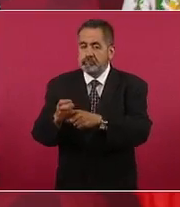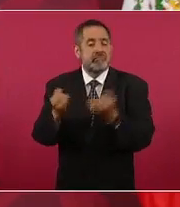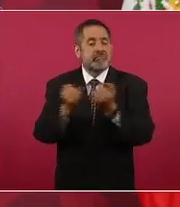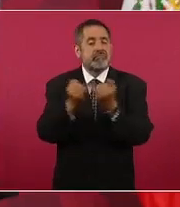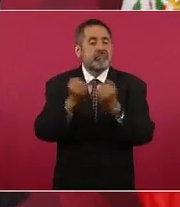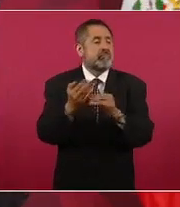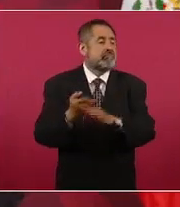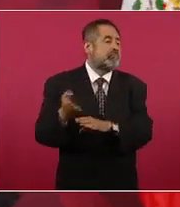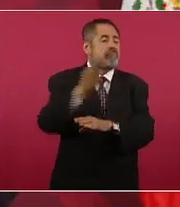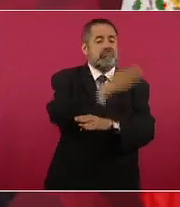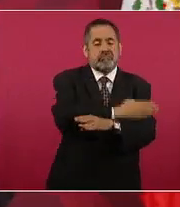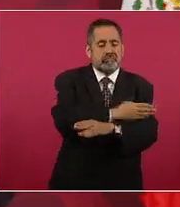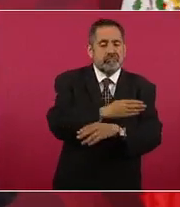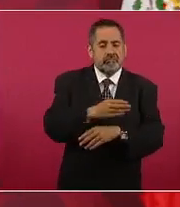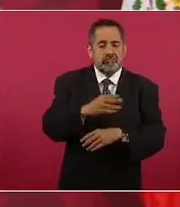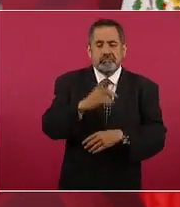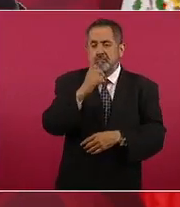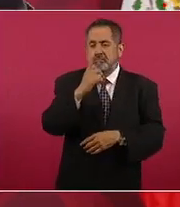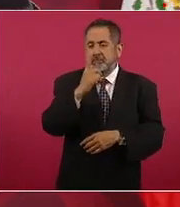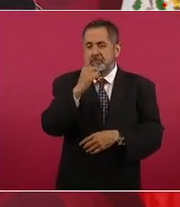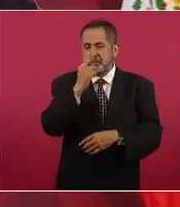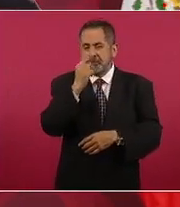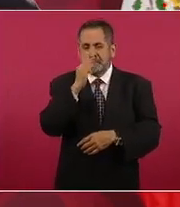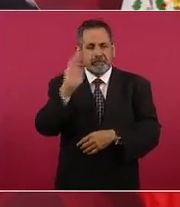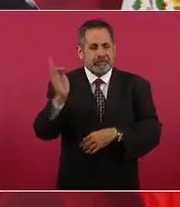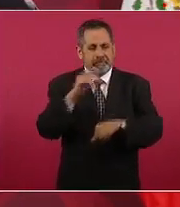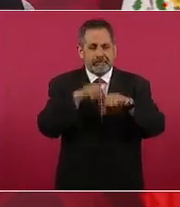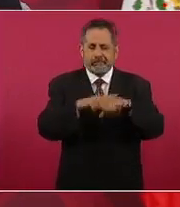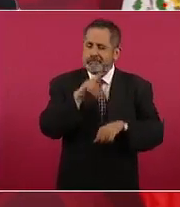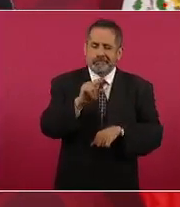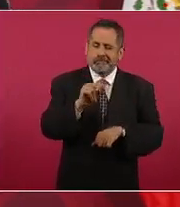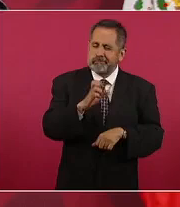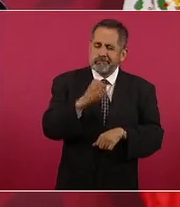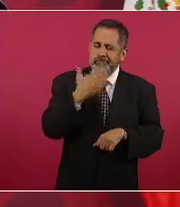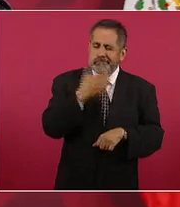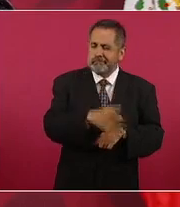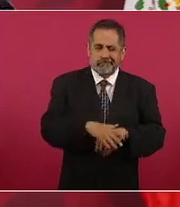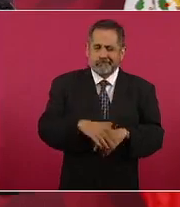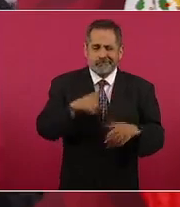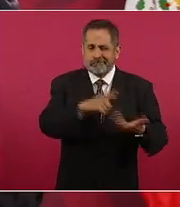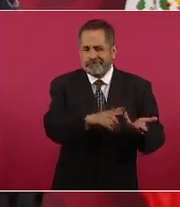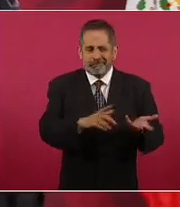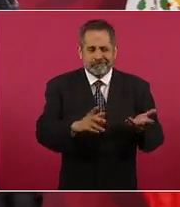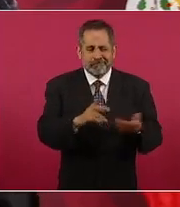Policía Federal que se pudrió